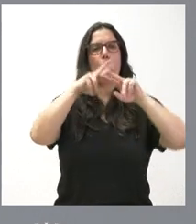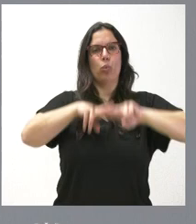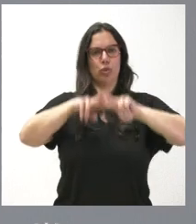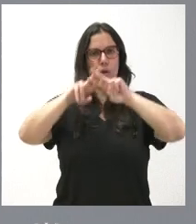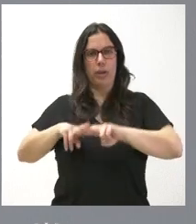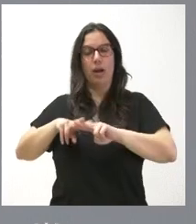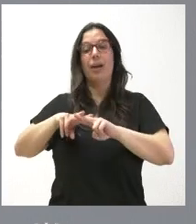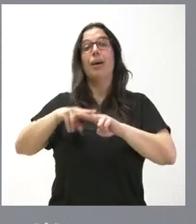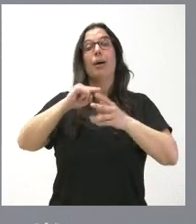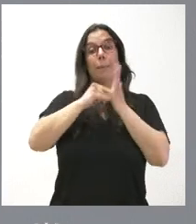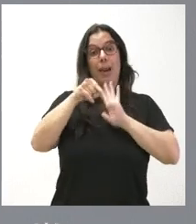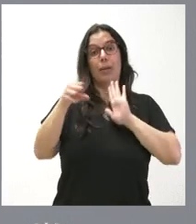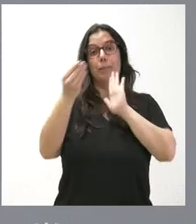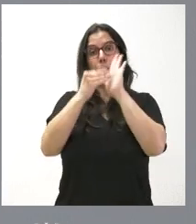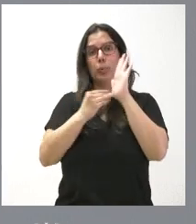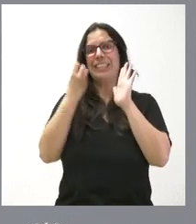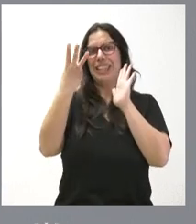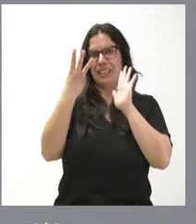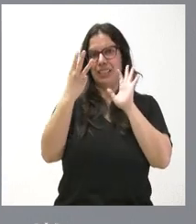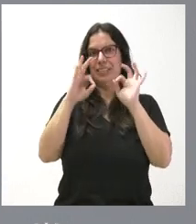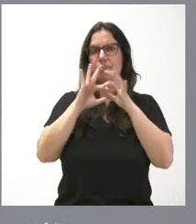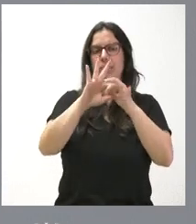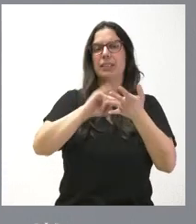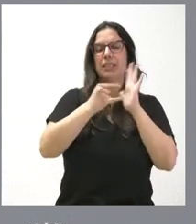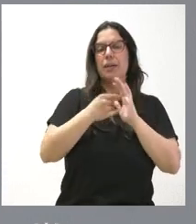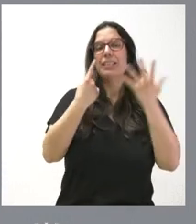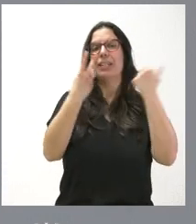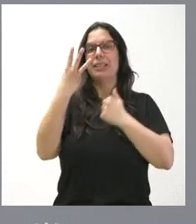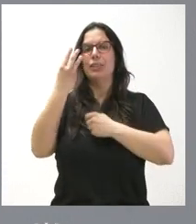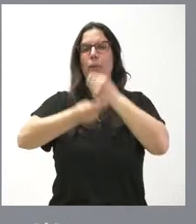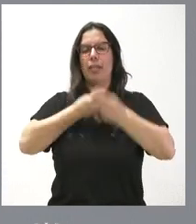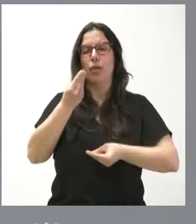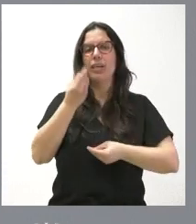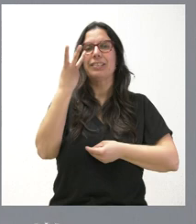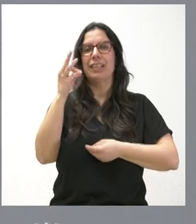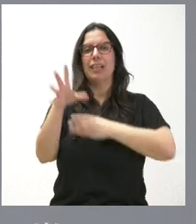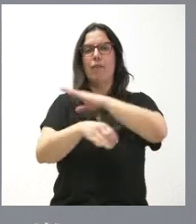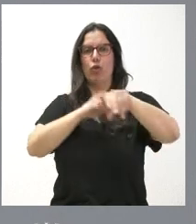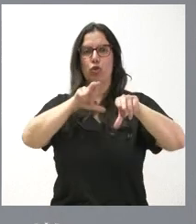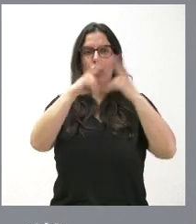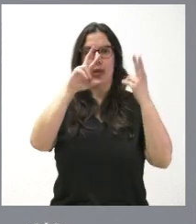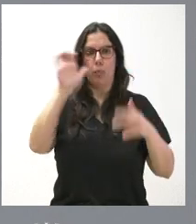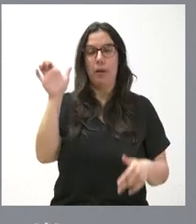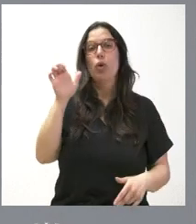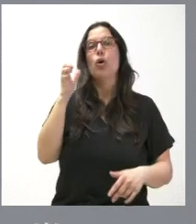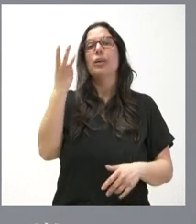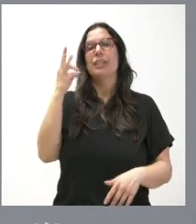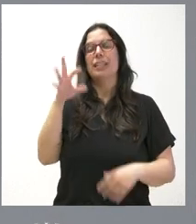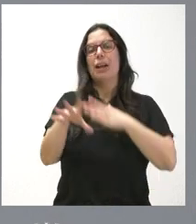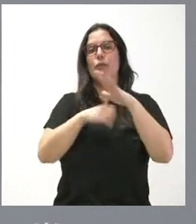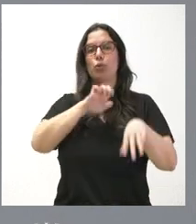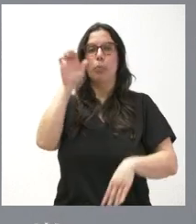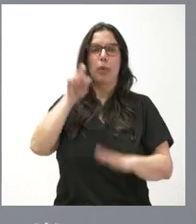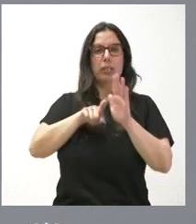auditoría incluyó un total de tres auditorías de sistema, 63 auditorías de operaciones, 30 del Fondo Social Europeo, 30 del Fondo Europeo de Desarrollo